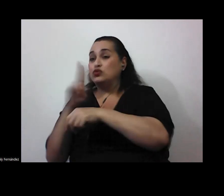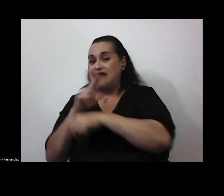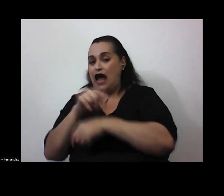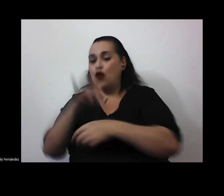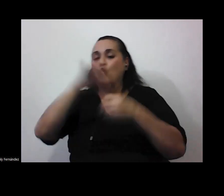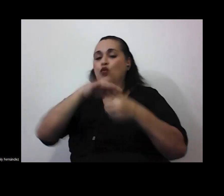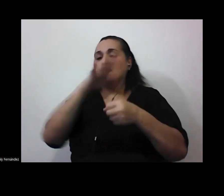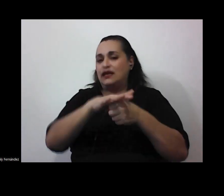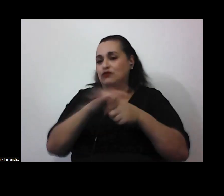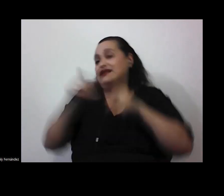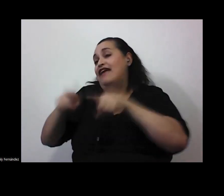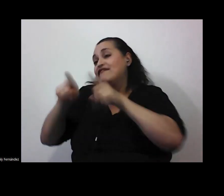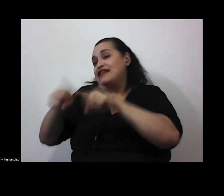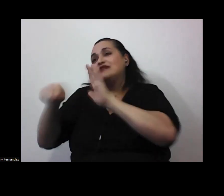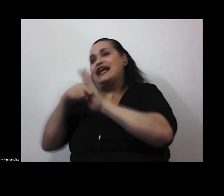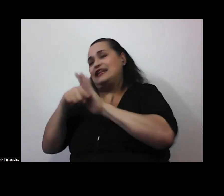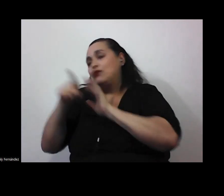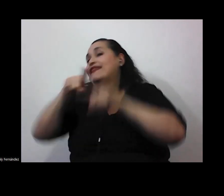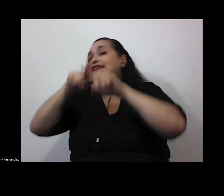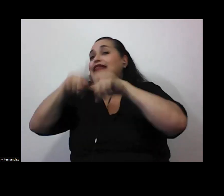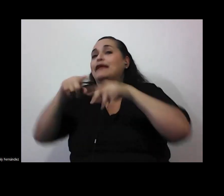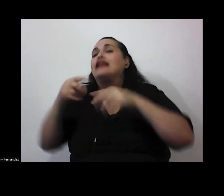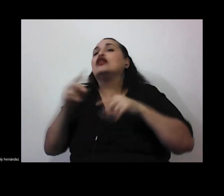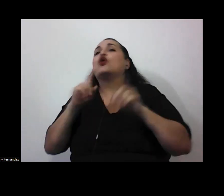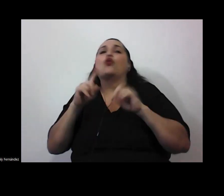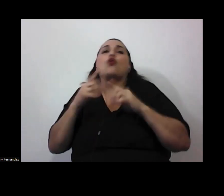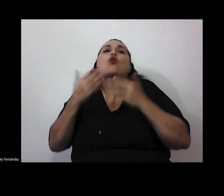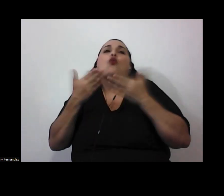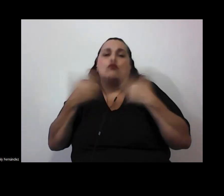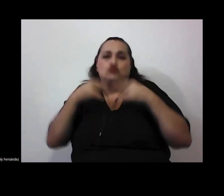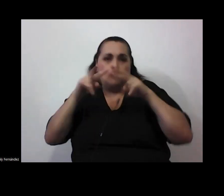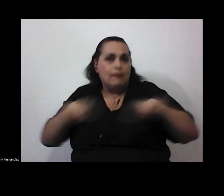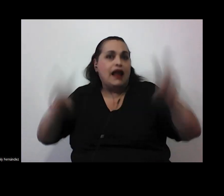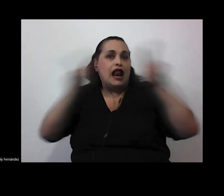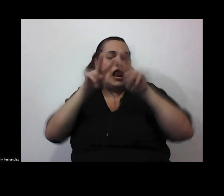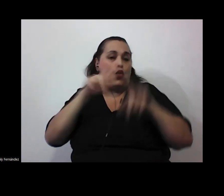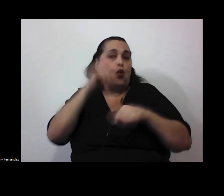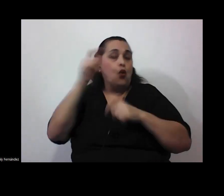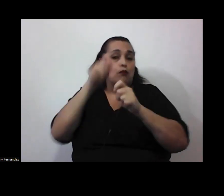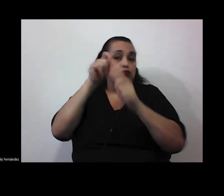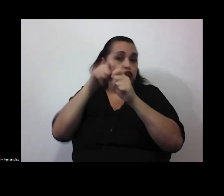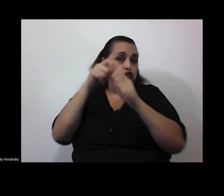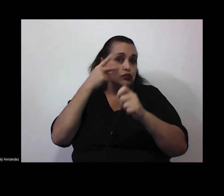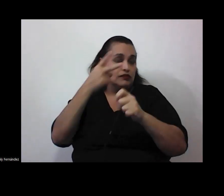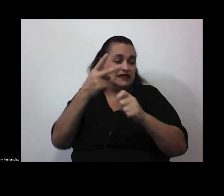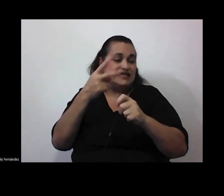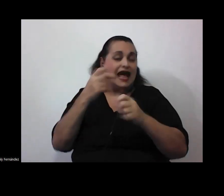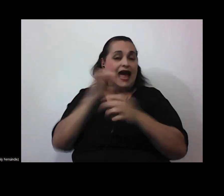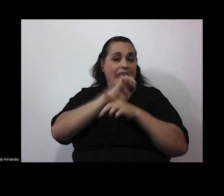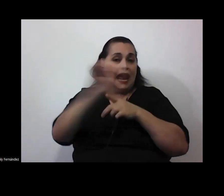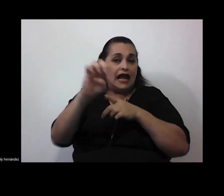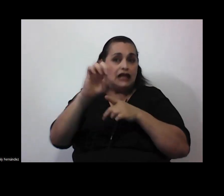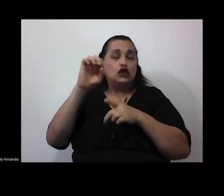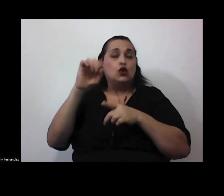pesar de esos efectos ahí depende de cómo valoro yo desde el punto de vista ético y político e ideológico esos